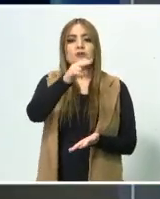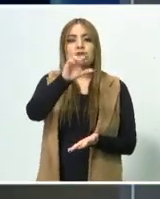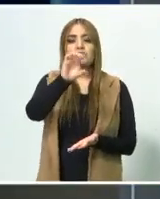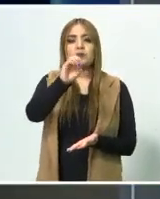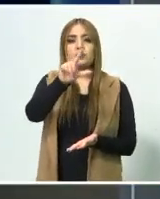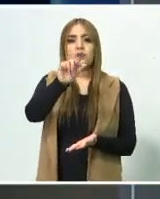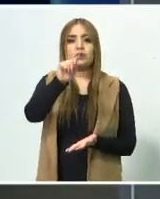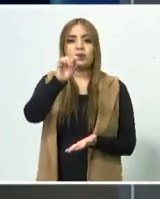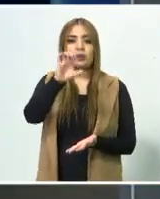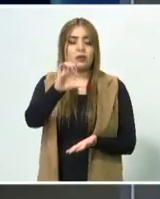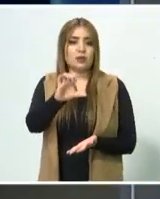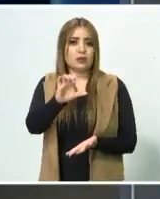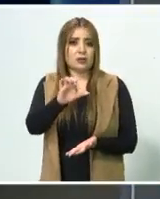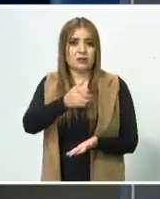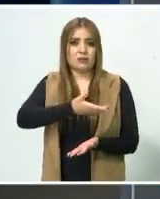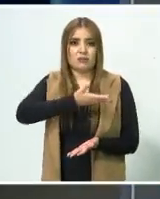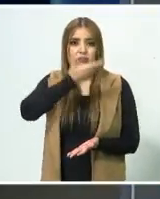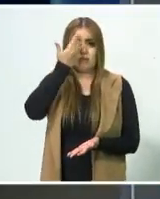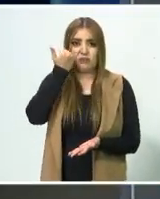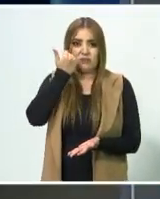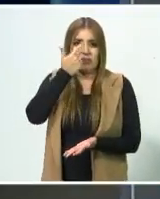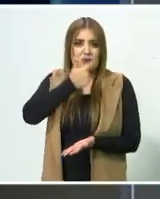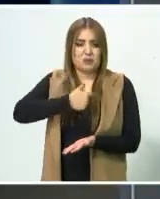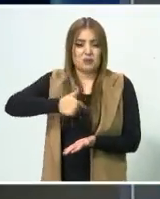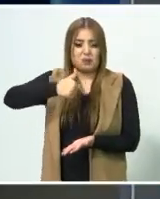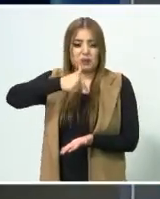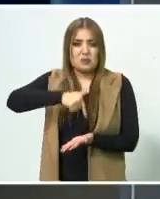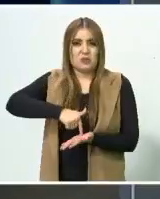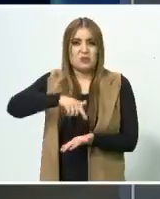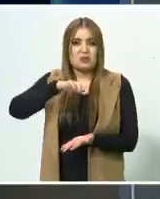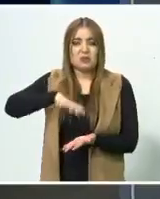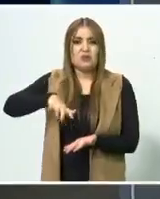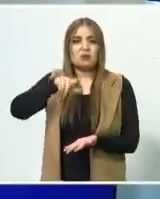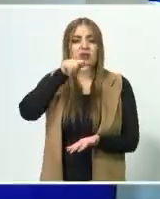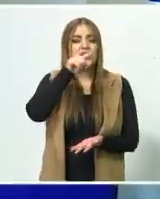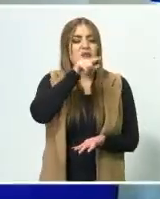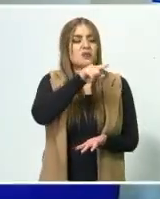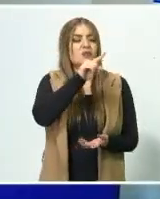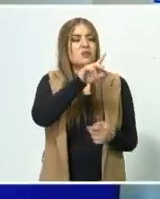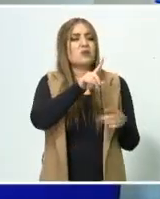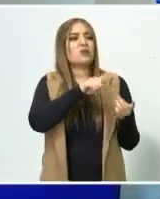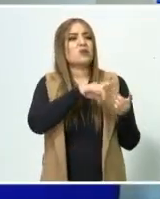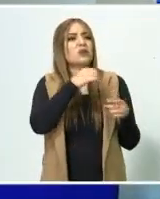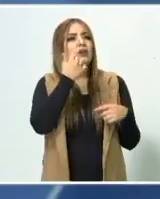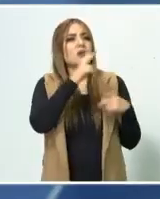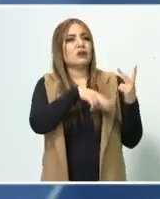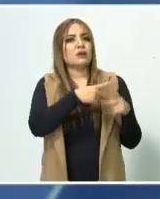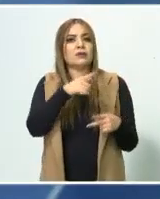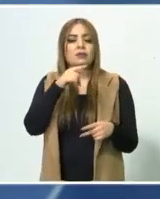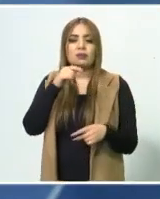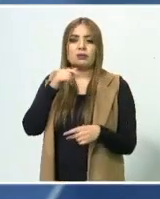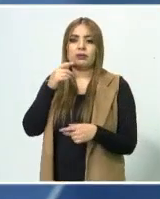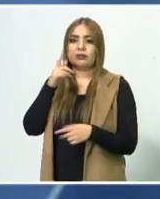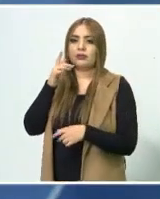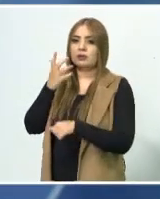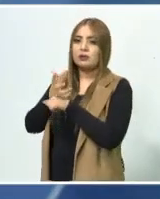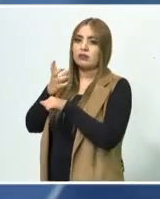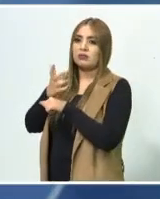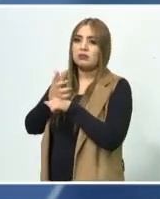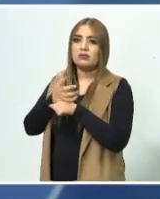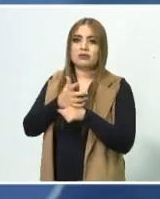No tengo la más remota idea de dónde está Choluteca, él... ¿A dónde querías llegar, Moisés? A Estados Unidos. ¿A qué parte de Estados Unidos?